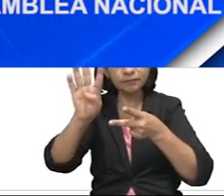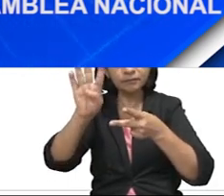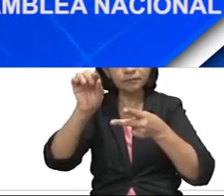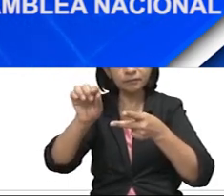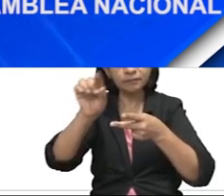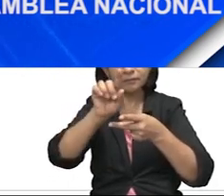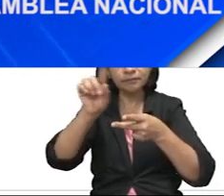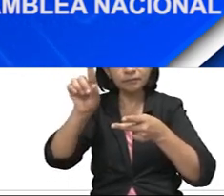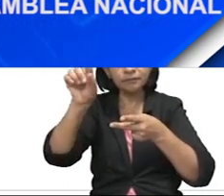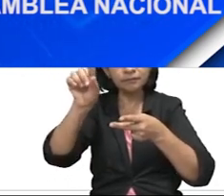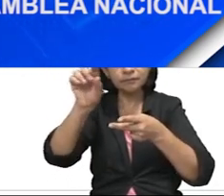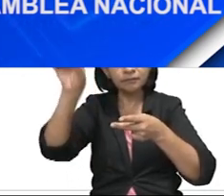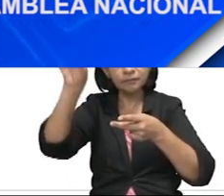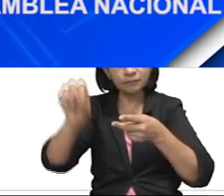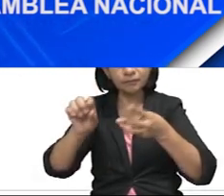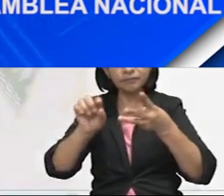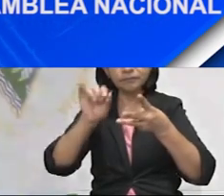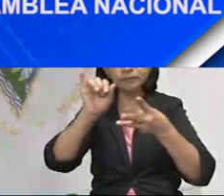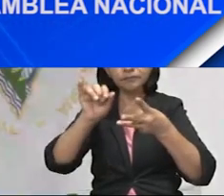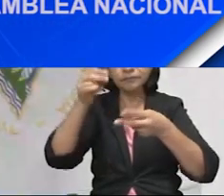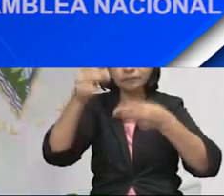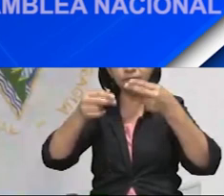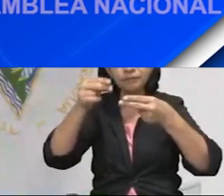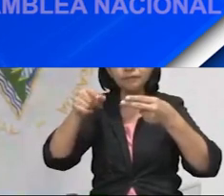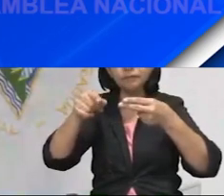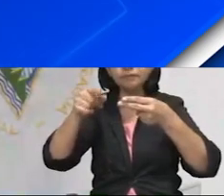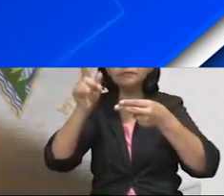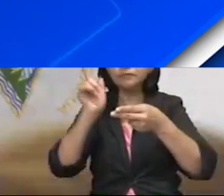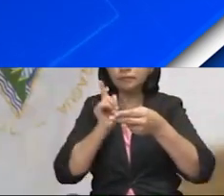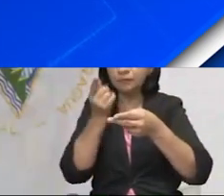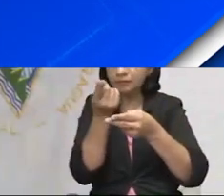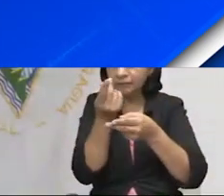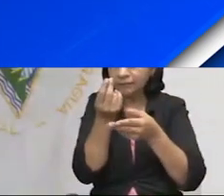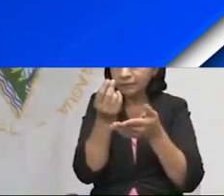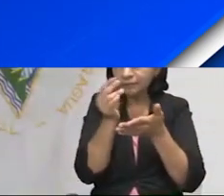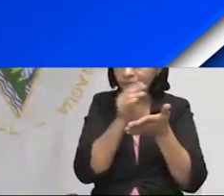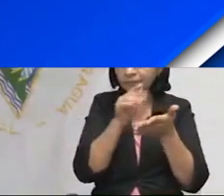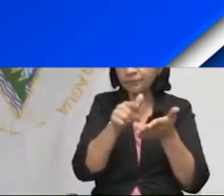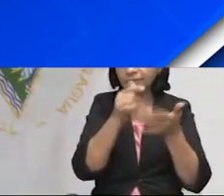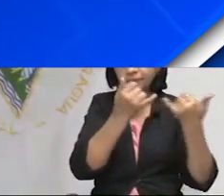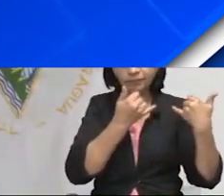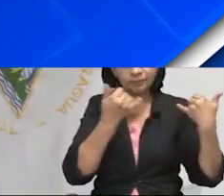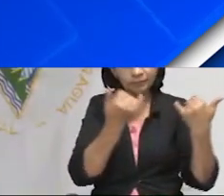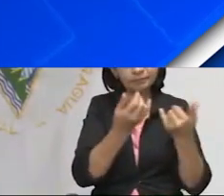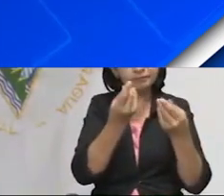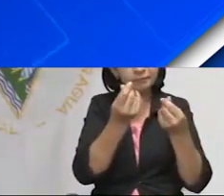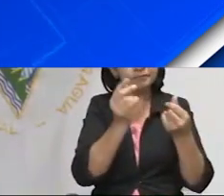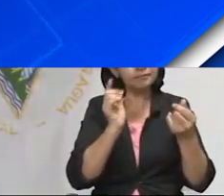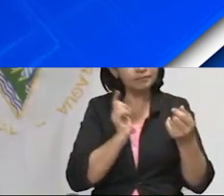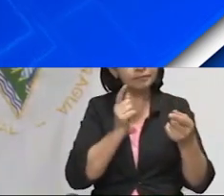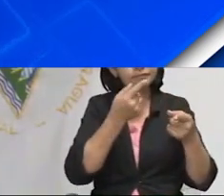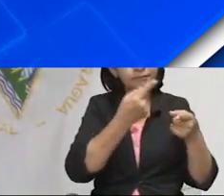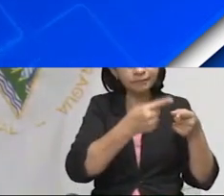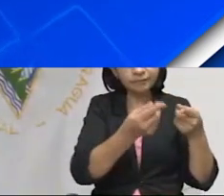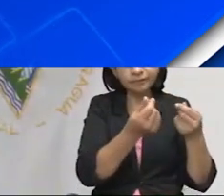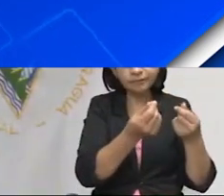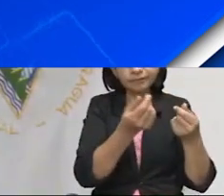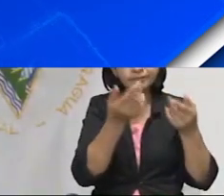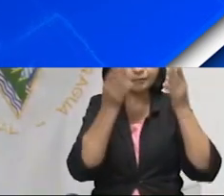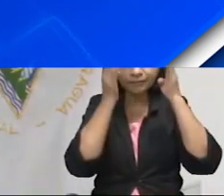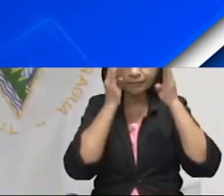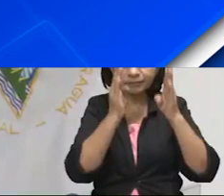.11% y el índice de liquidez que tienen nuestras instituciones financieras a través de la